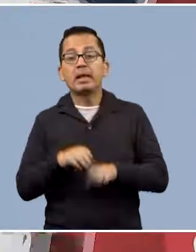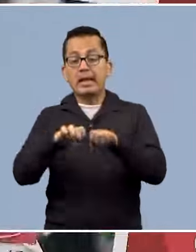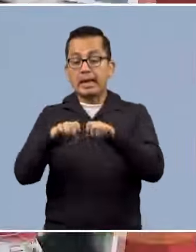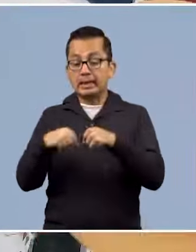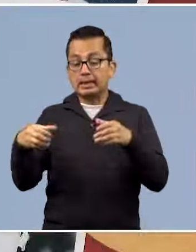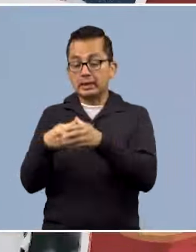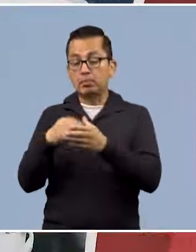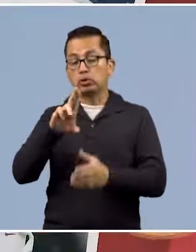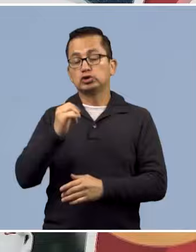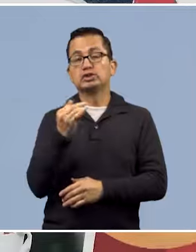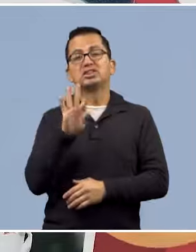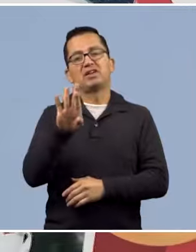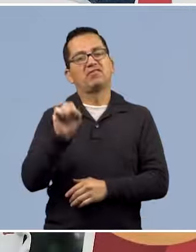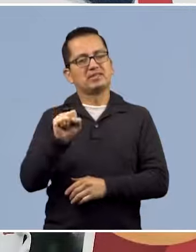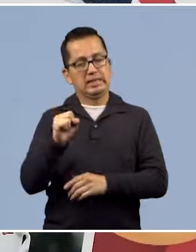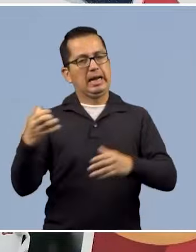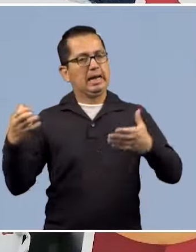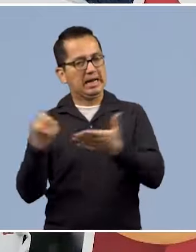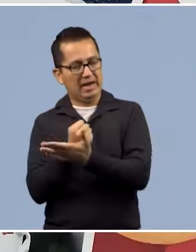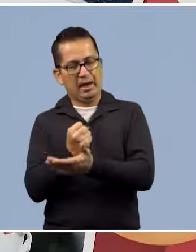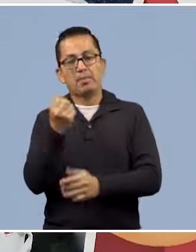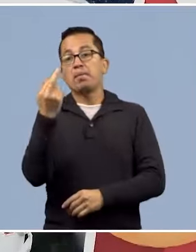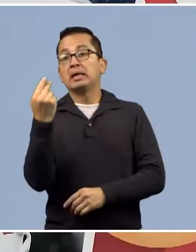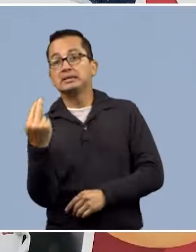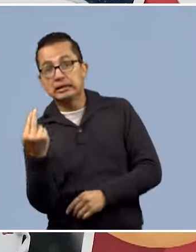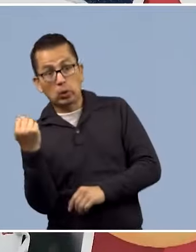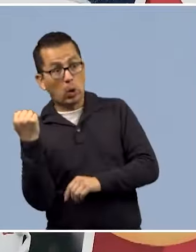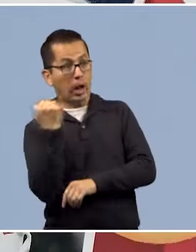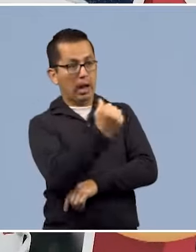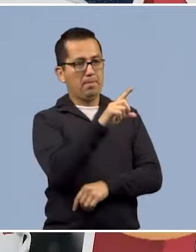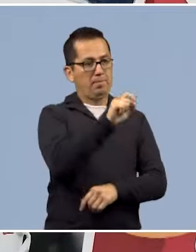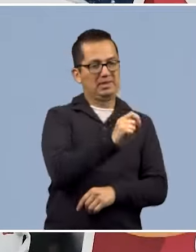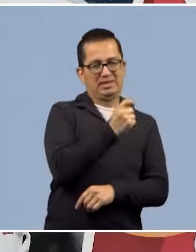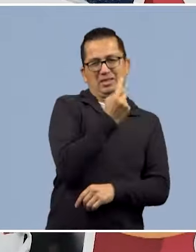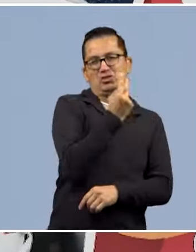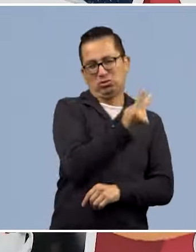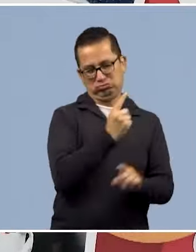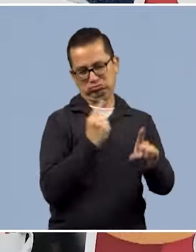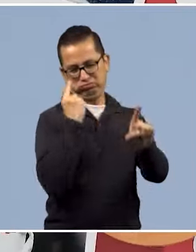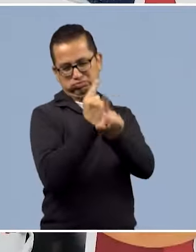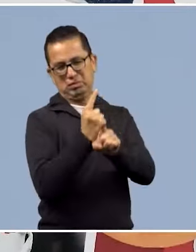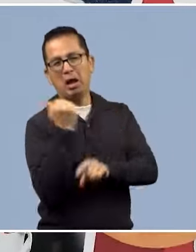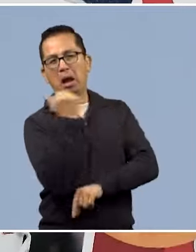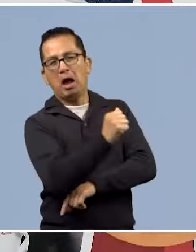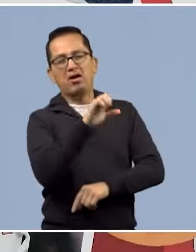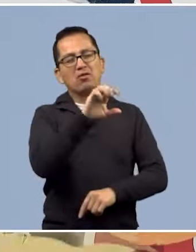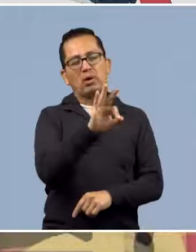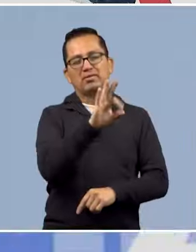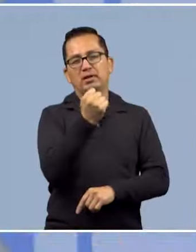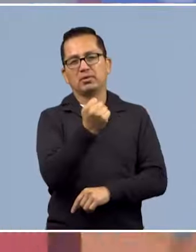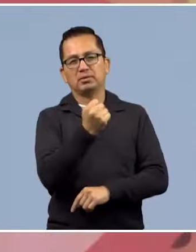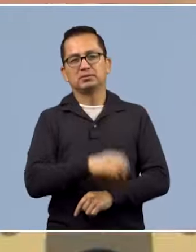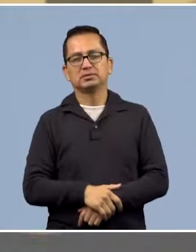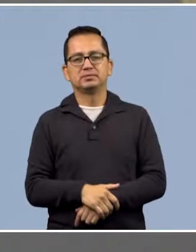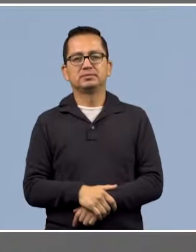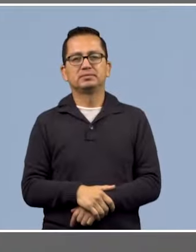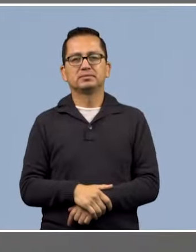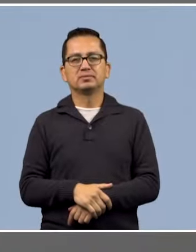El equipo de los Chiefs logró la victoria con un marcador de 25 a 22 en un emocionante partido contra los 49ers.